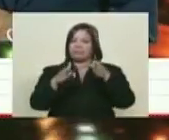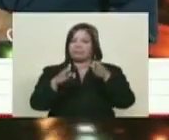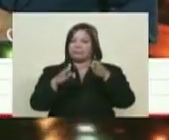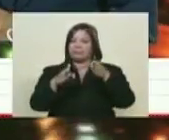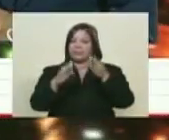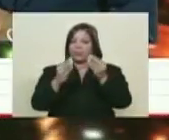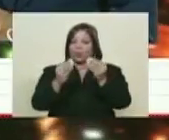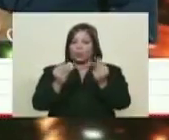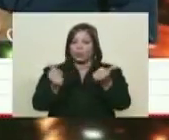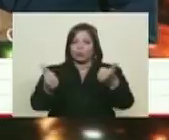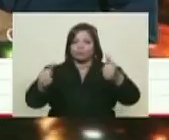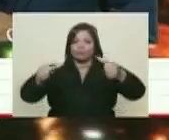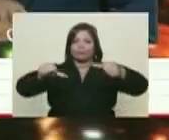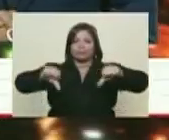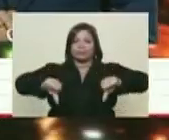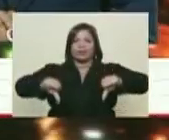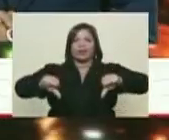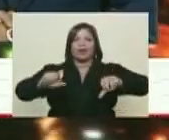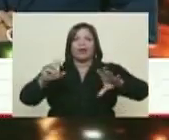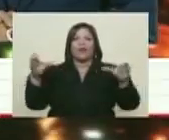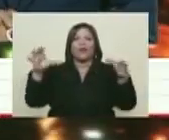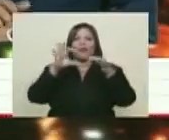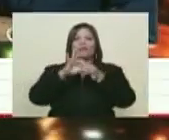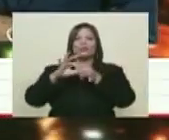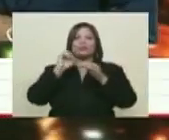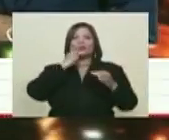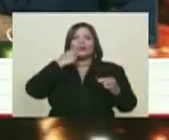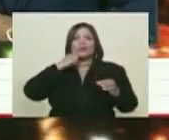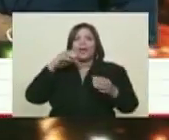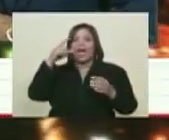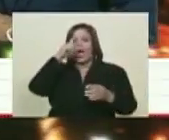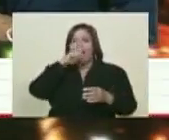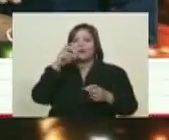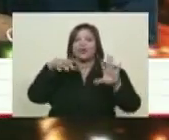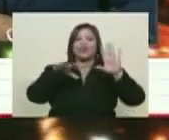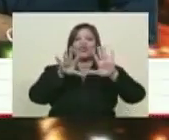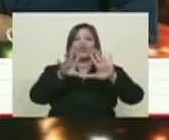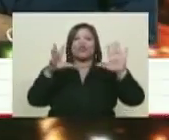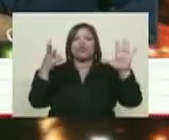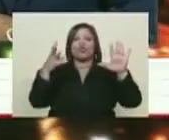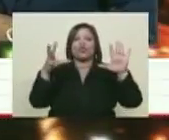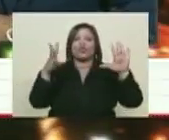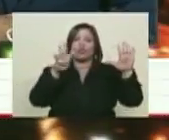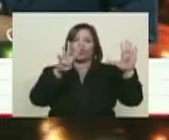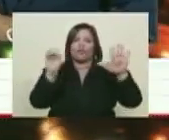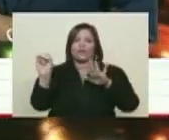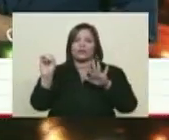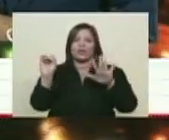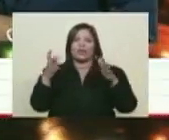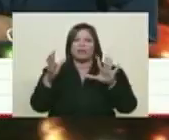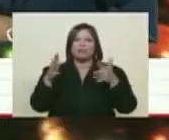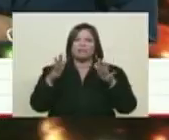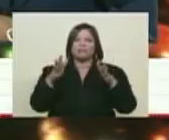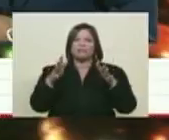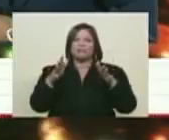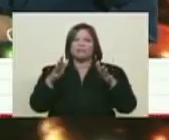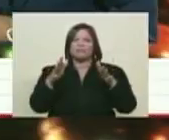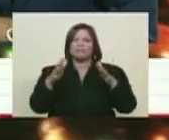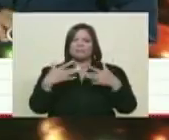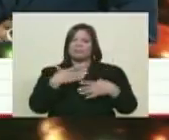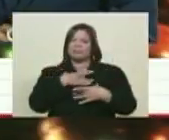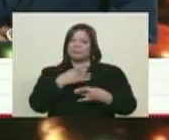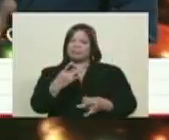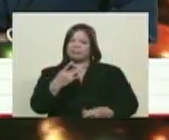disolución, finalmente, de la Unión Soviética en los años 90, ¿no tiende un manto de, digamos, de desinterés